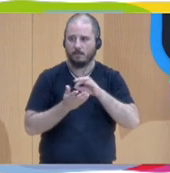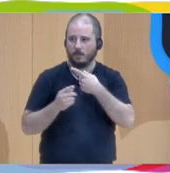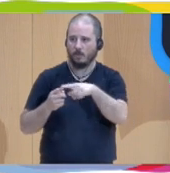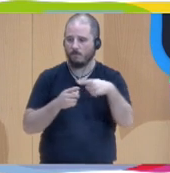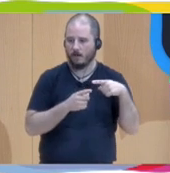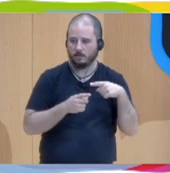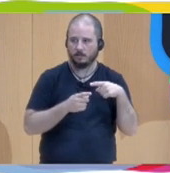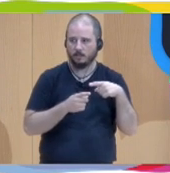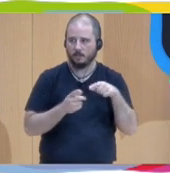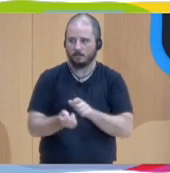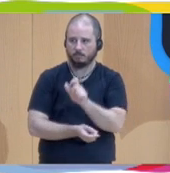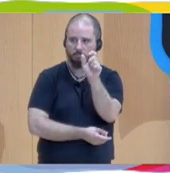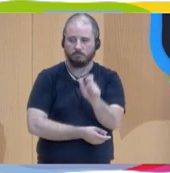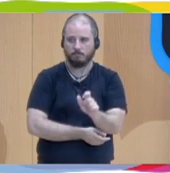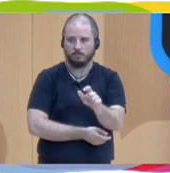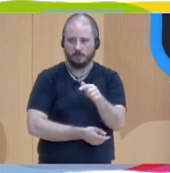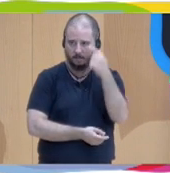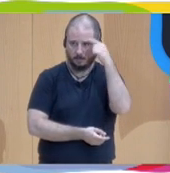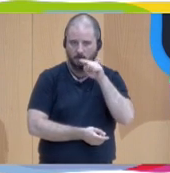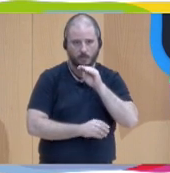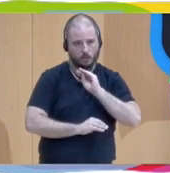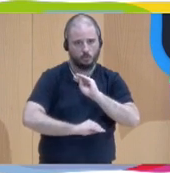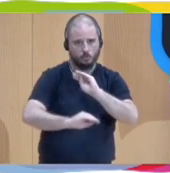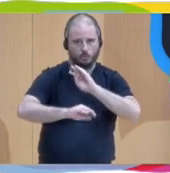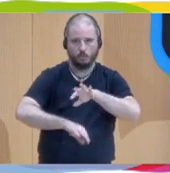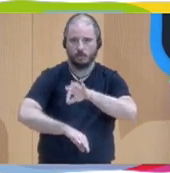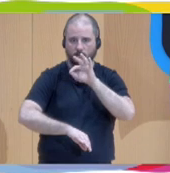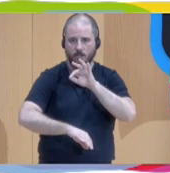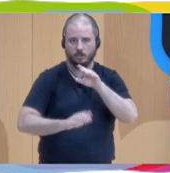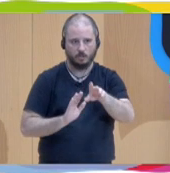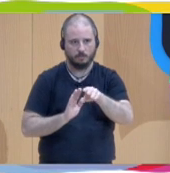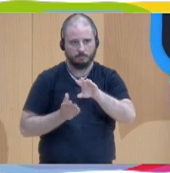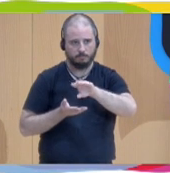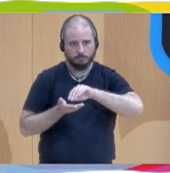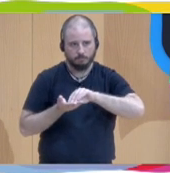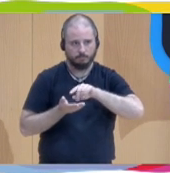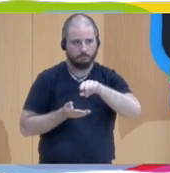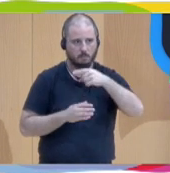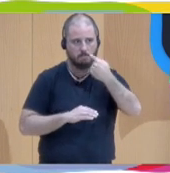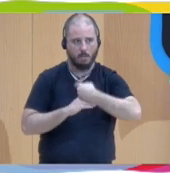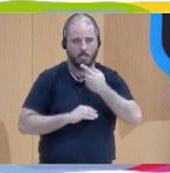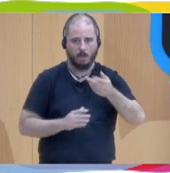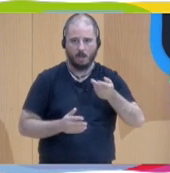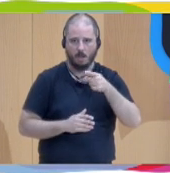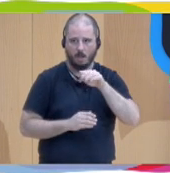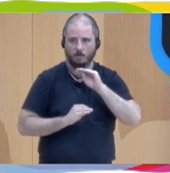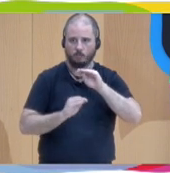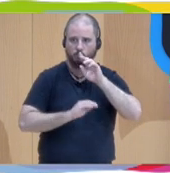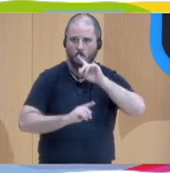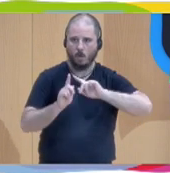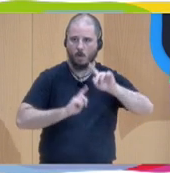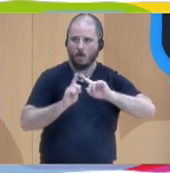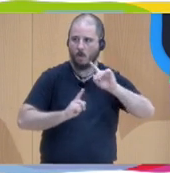teniendo en cuenta sus decisiones, teniendo en cuenta cómo definen ellas los problemas